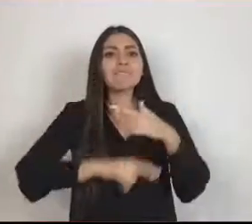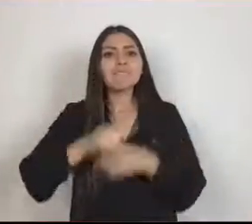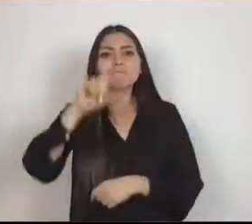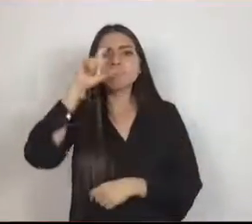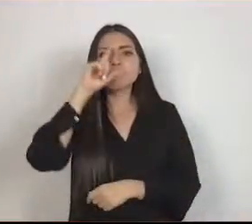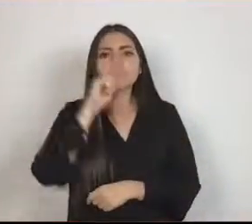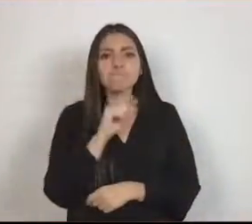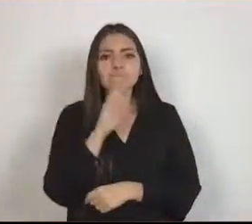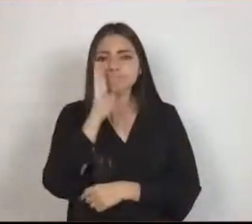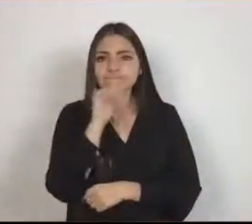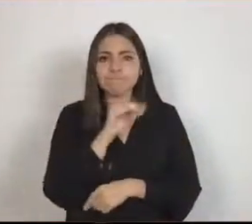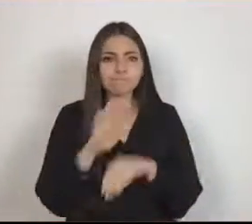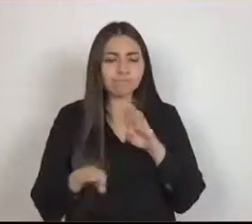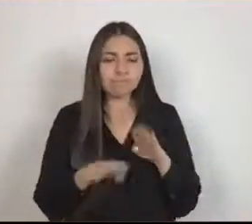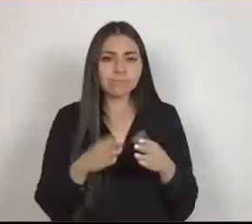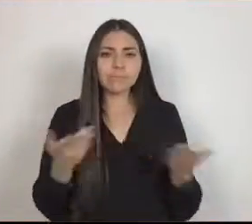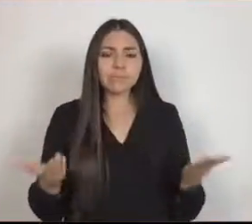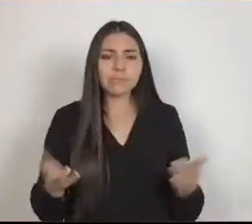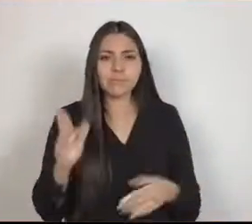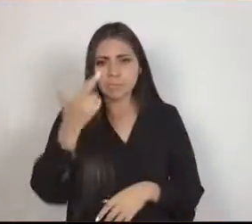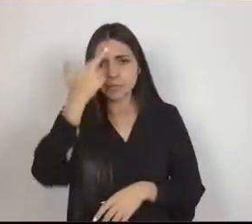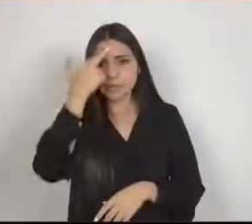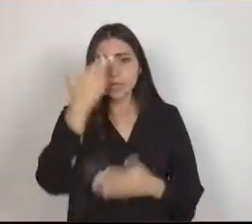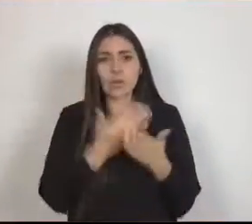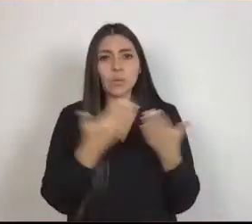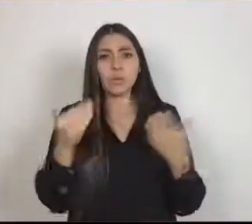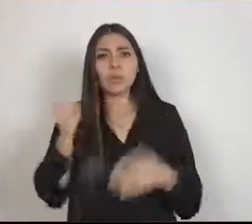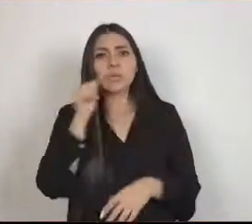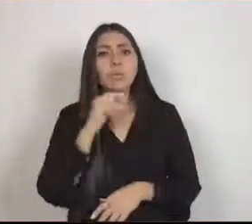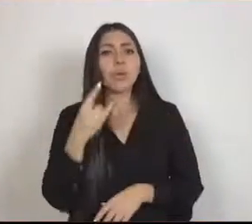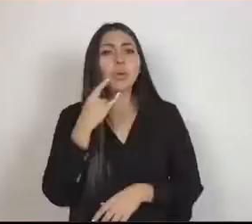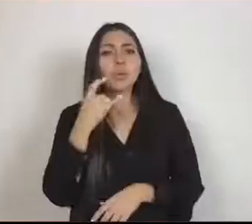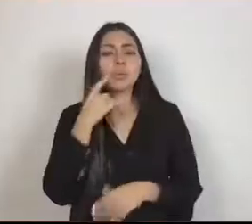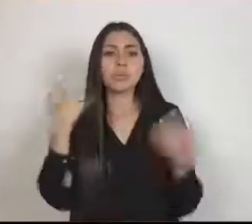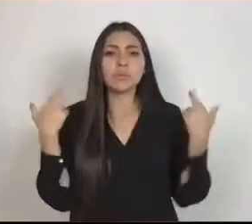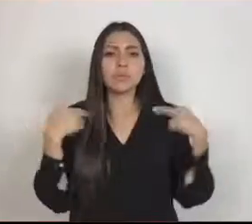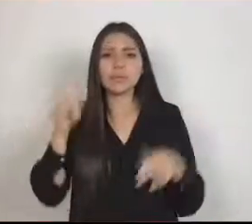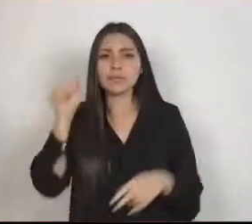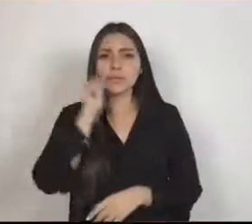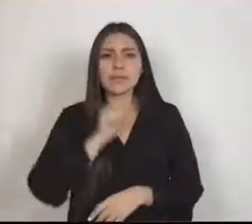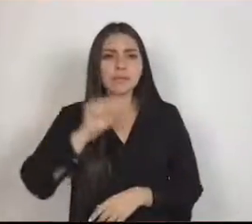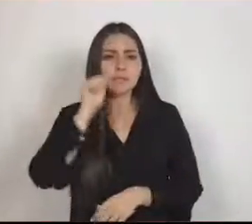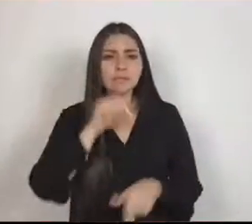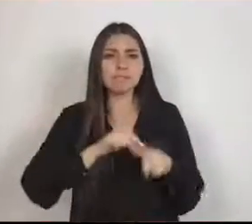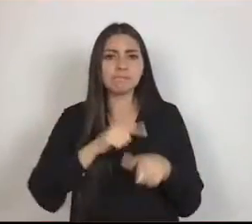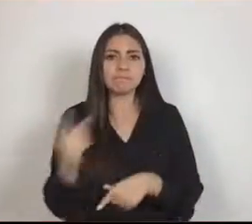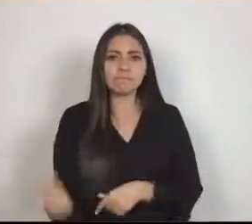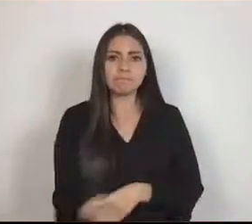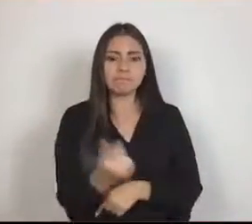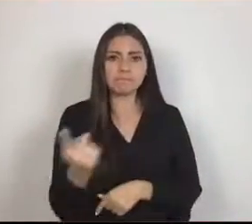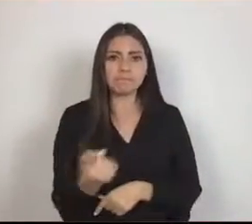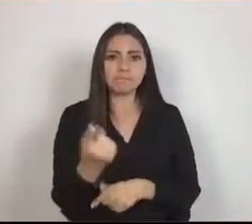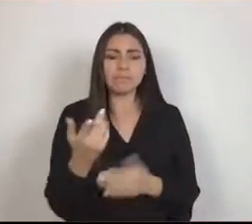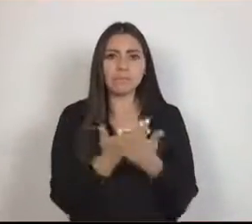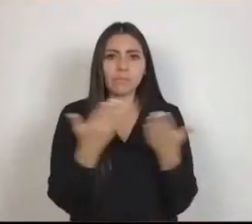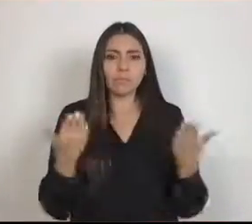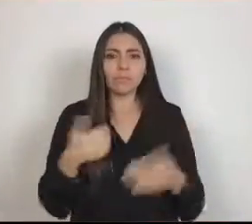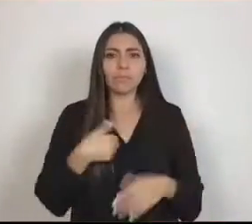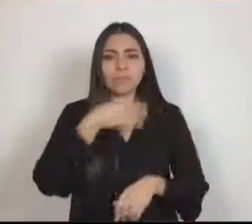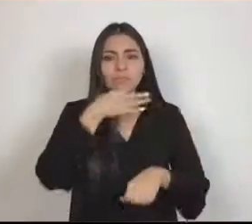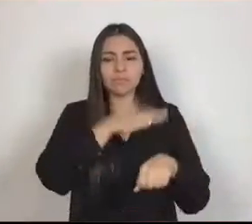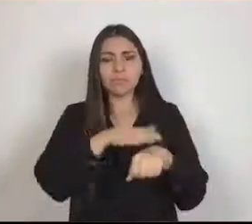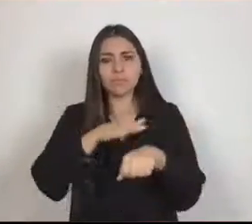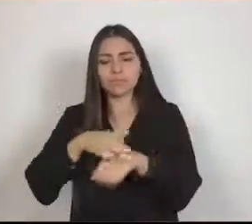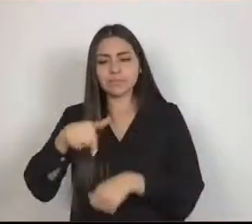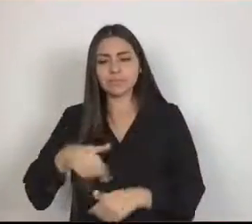la lucha por los docentes estará siempre presente. Acudo a este instrumento legislativo y a mi